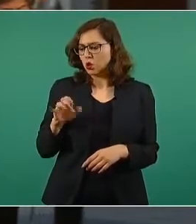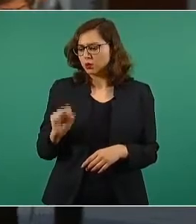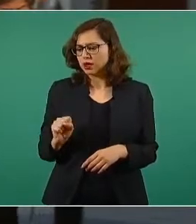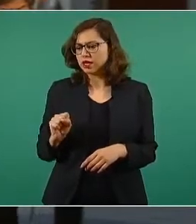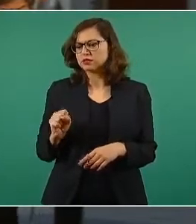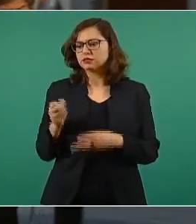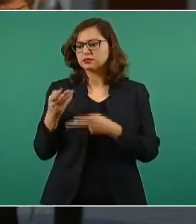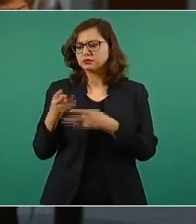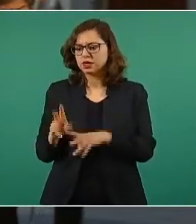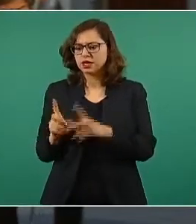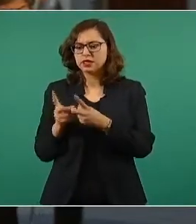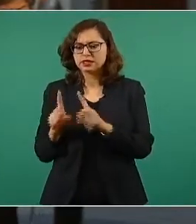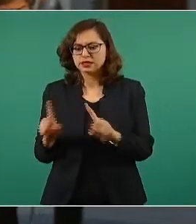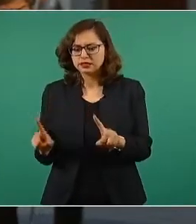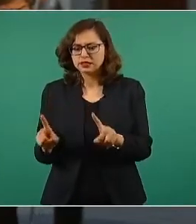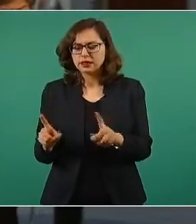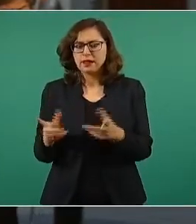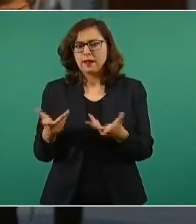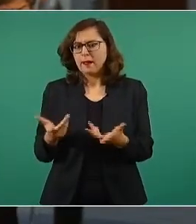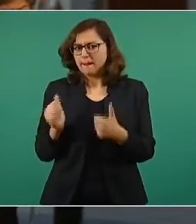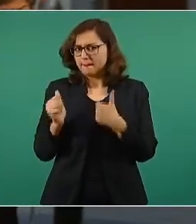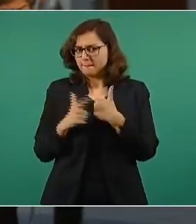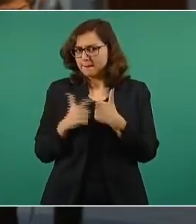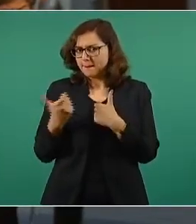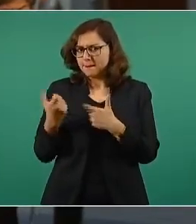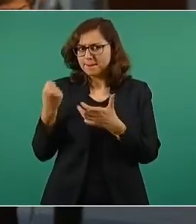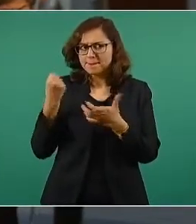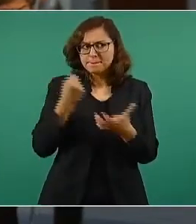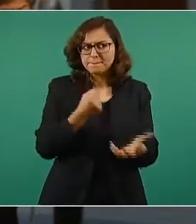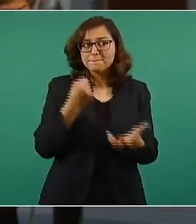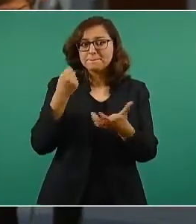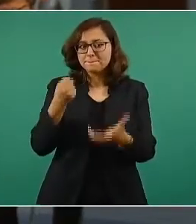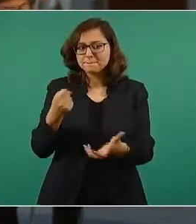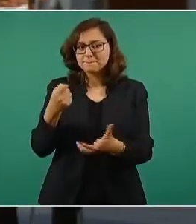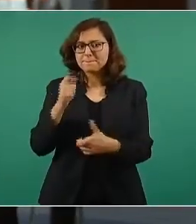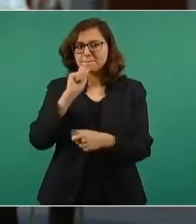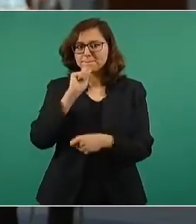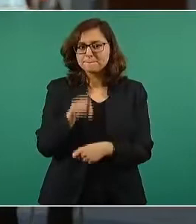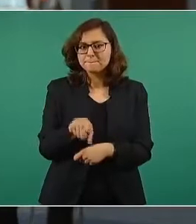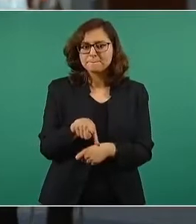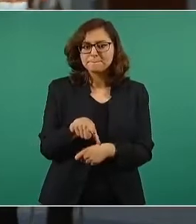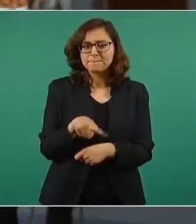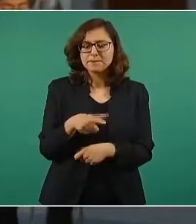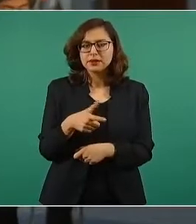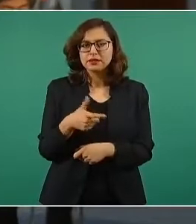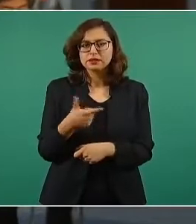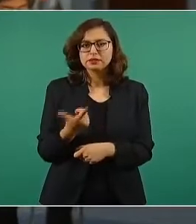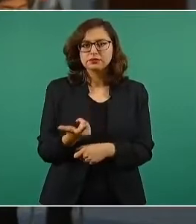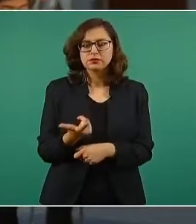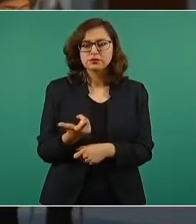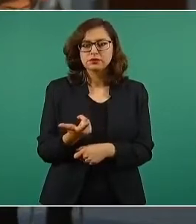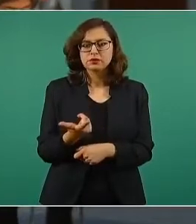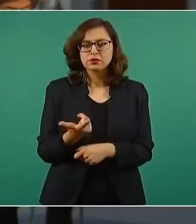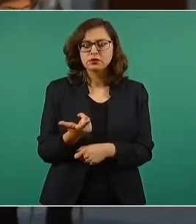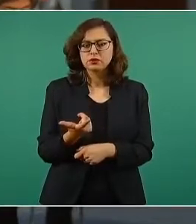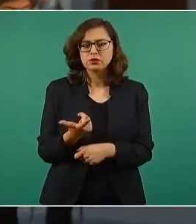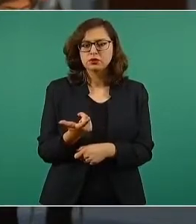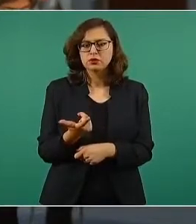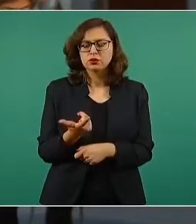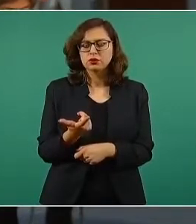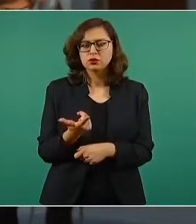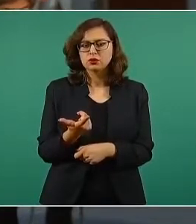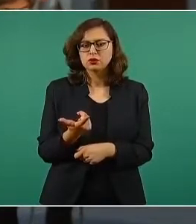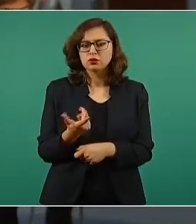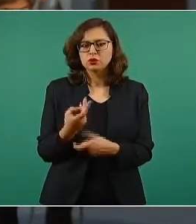si podría entrar en esta empresa, o sea, para financiar el Banco